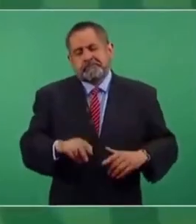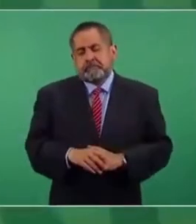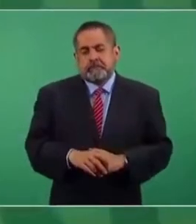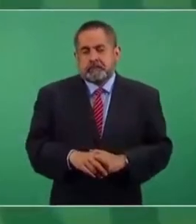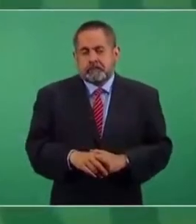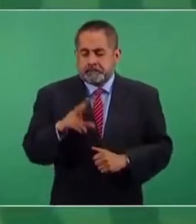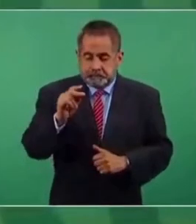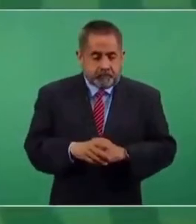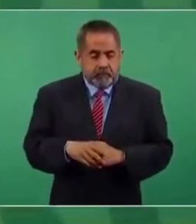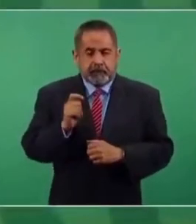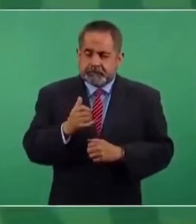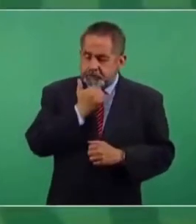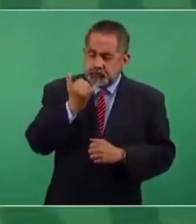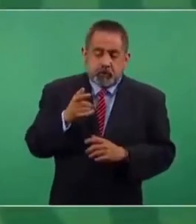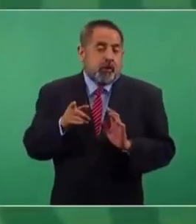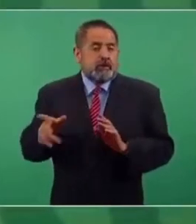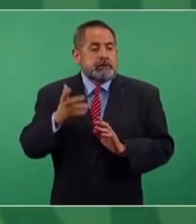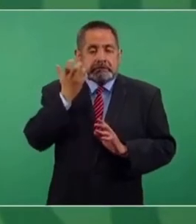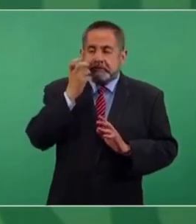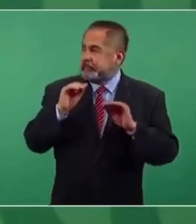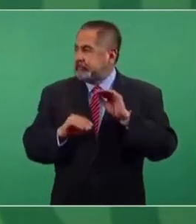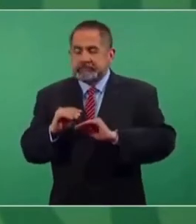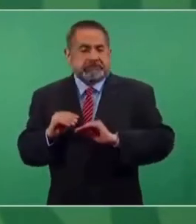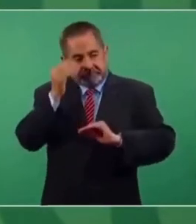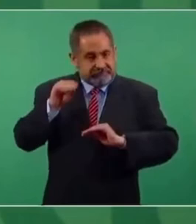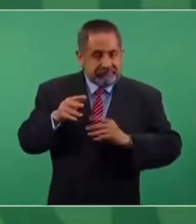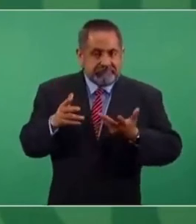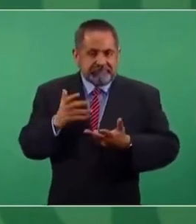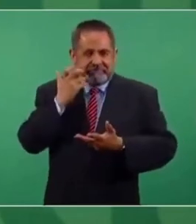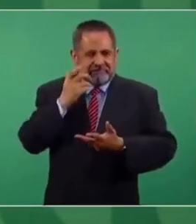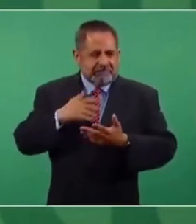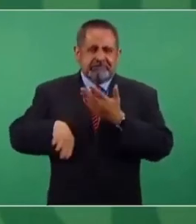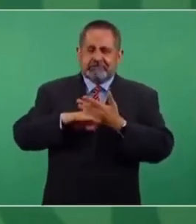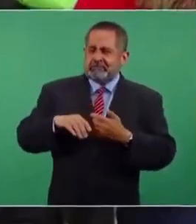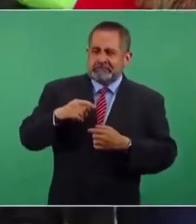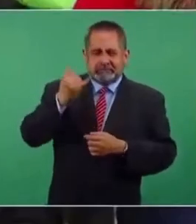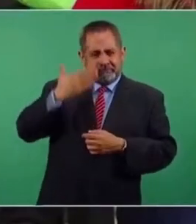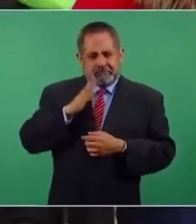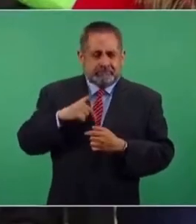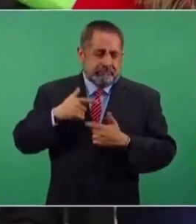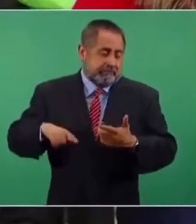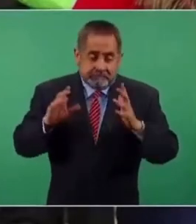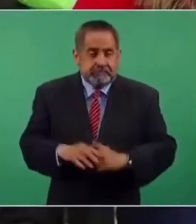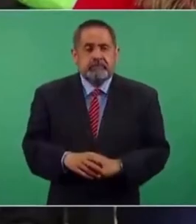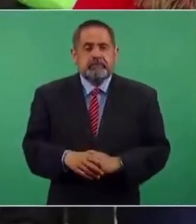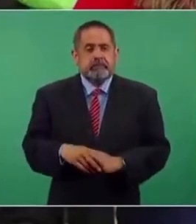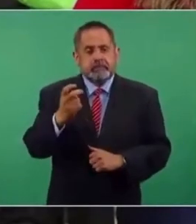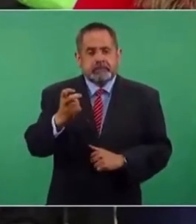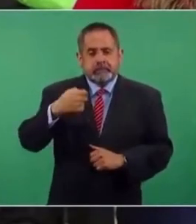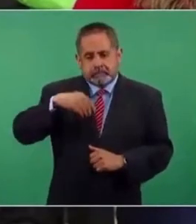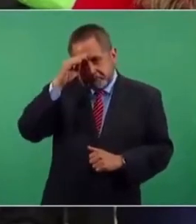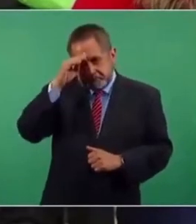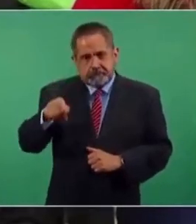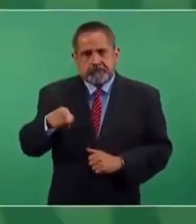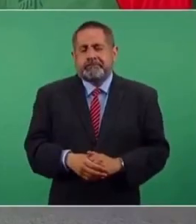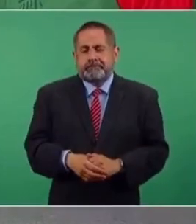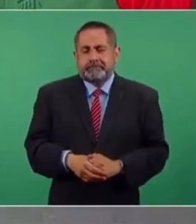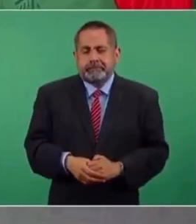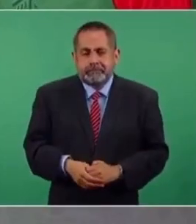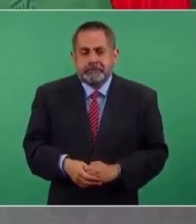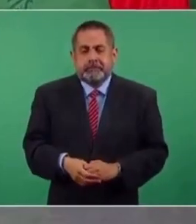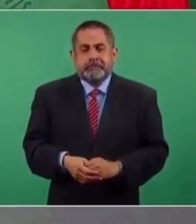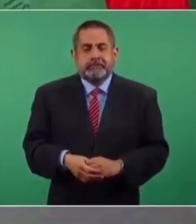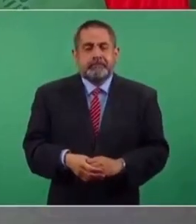¿Fue un error o hubo la intención de dañar al gobierno? Y por eso toda la campaña. Bueno,